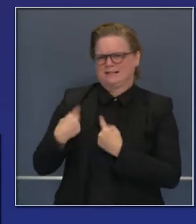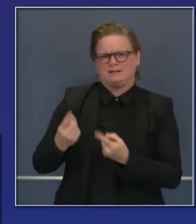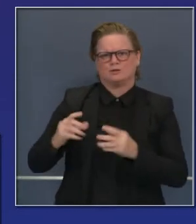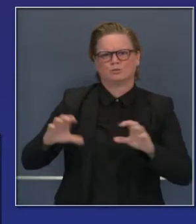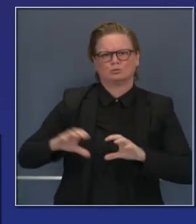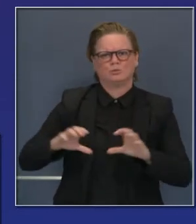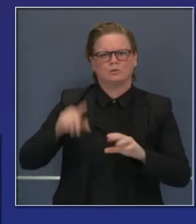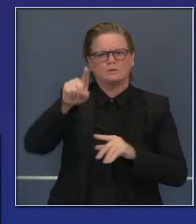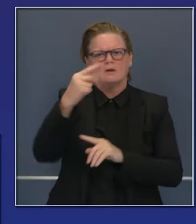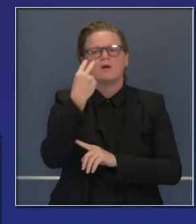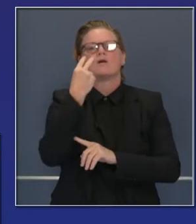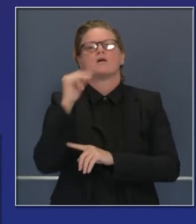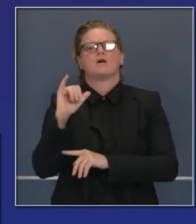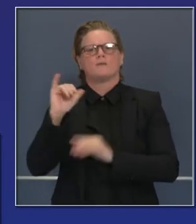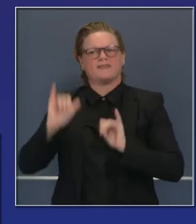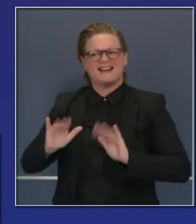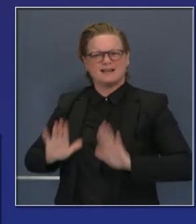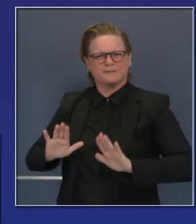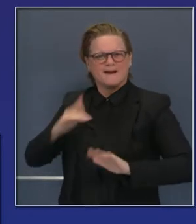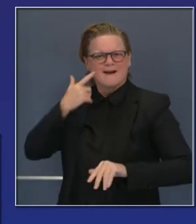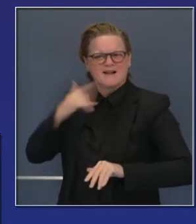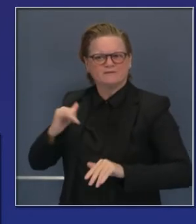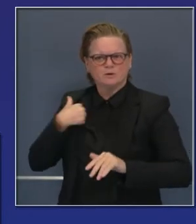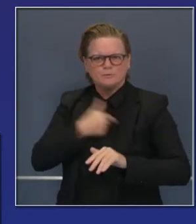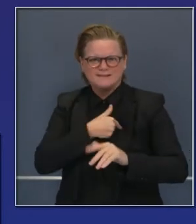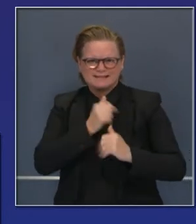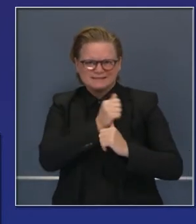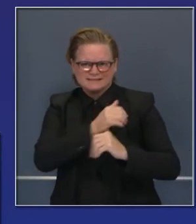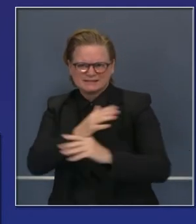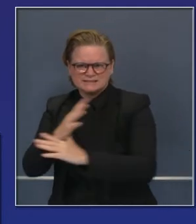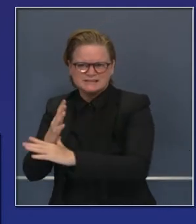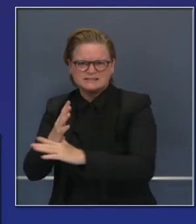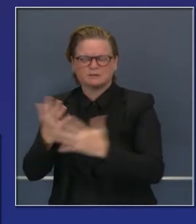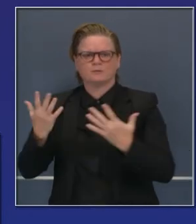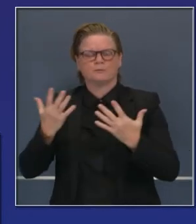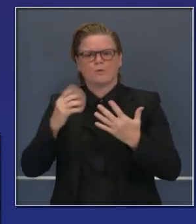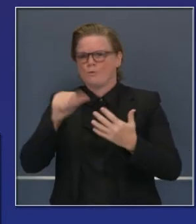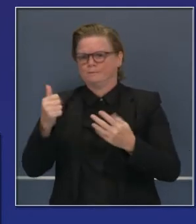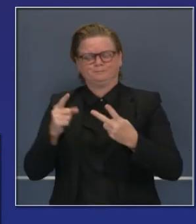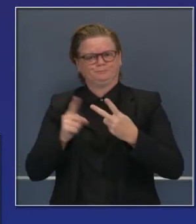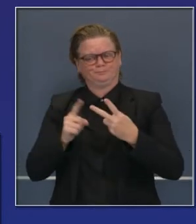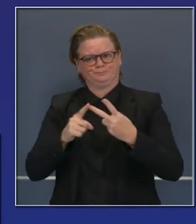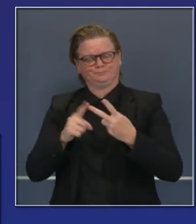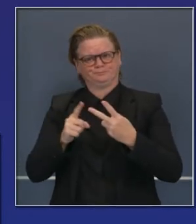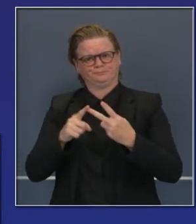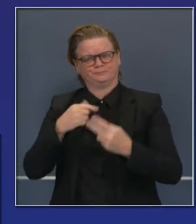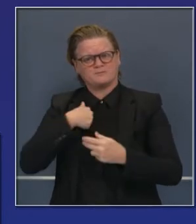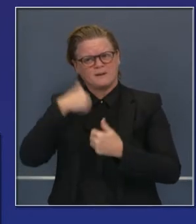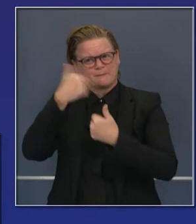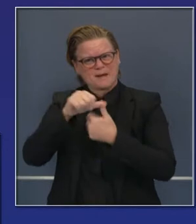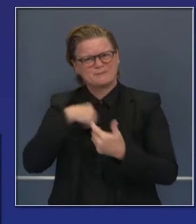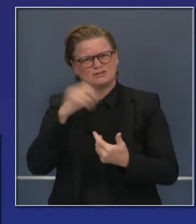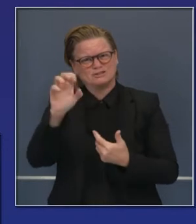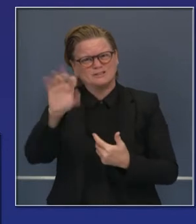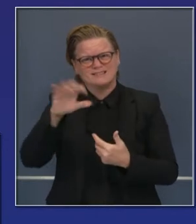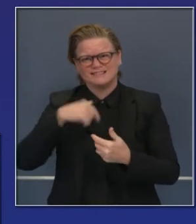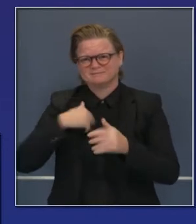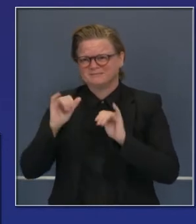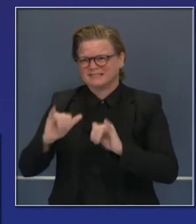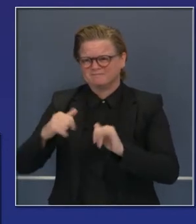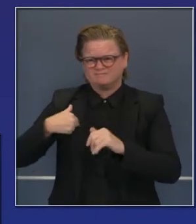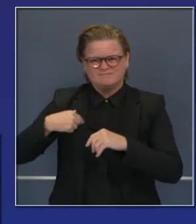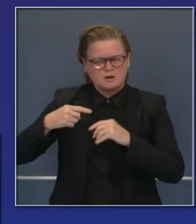para realmente estar preparados. Otra cosa que hicimos para prepararnos, de lo que les hemos